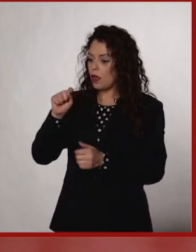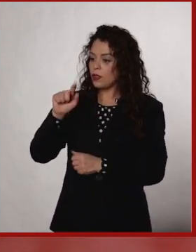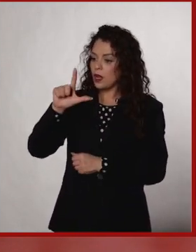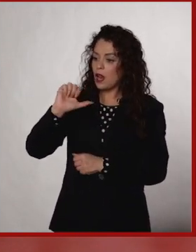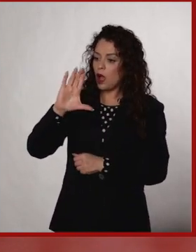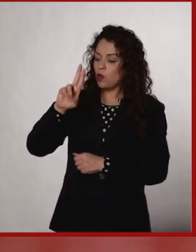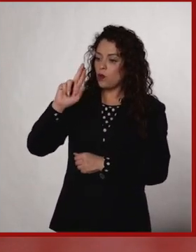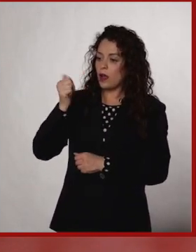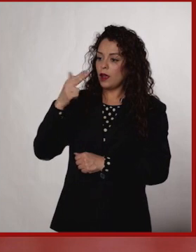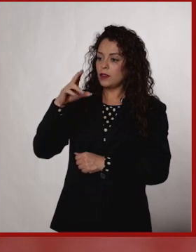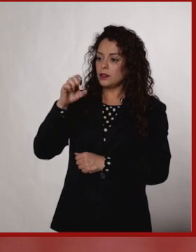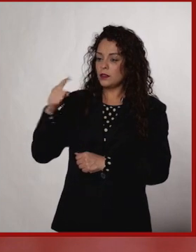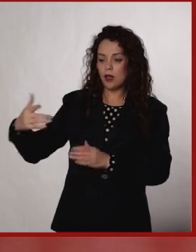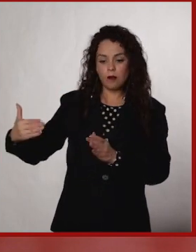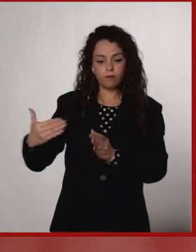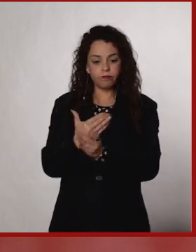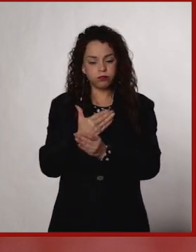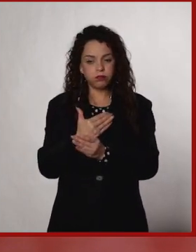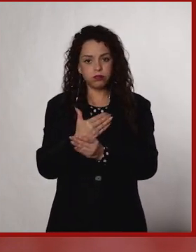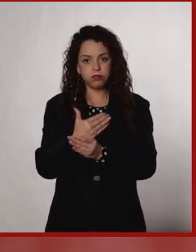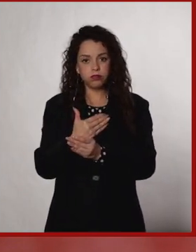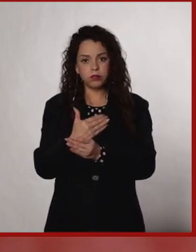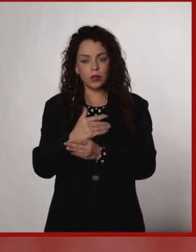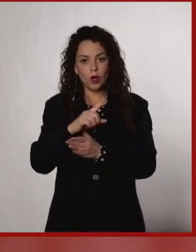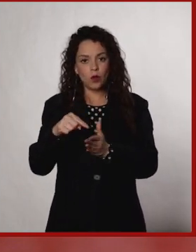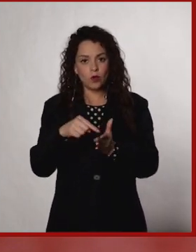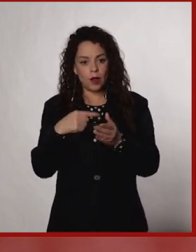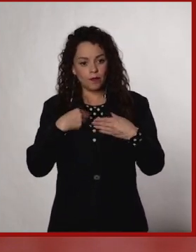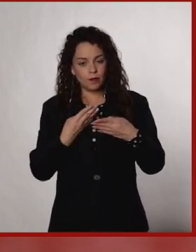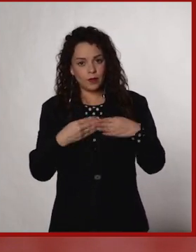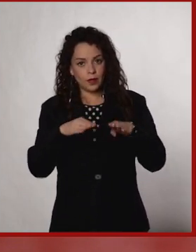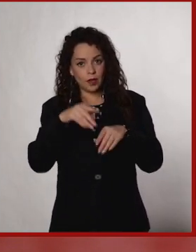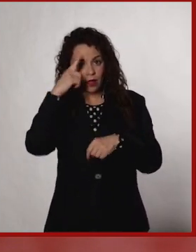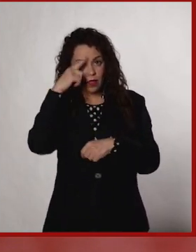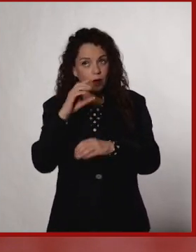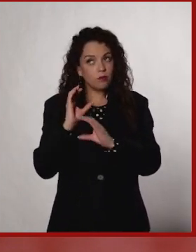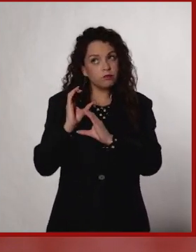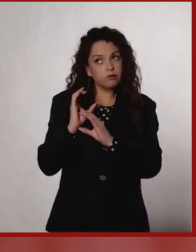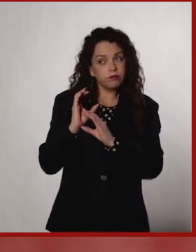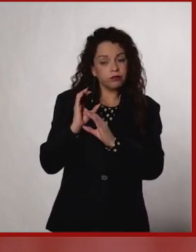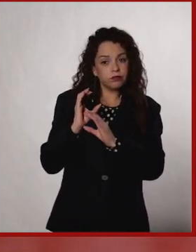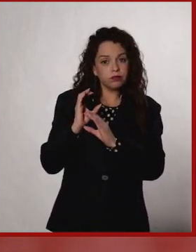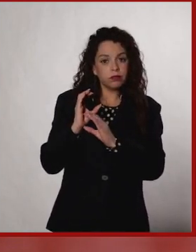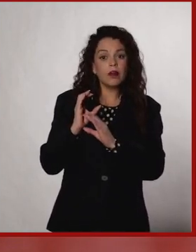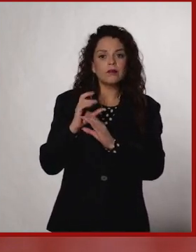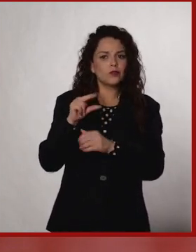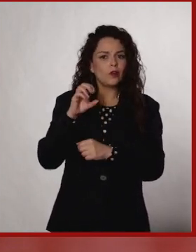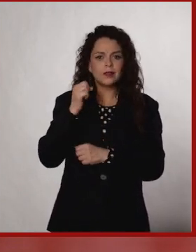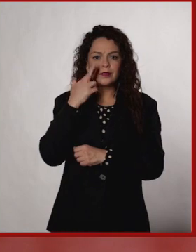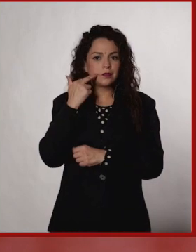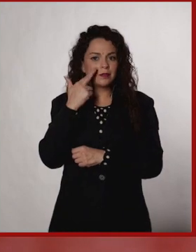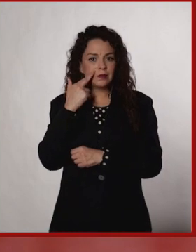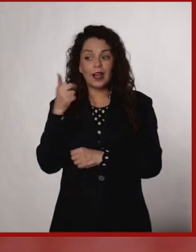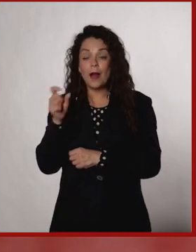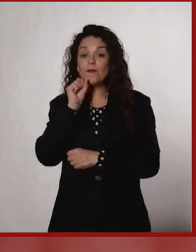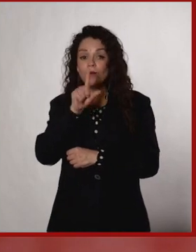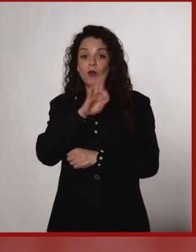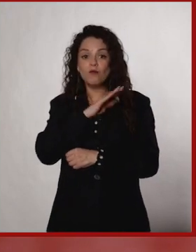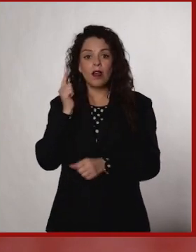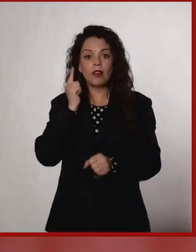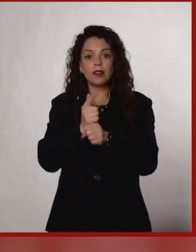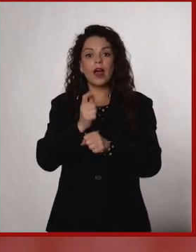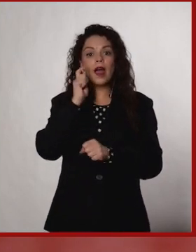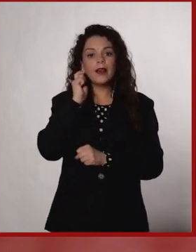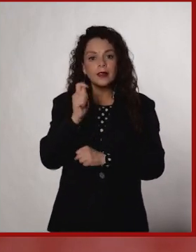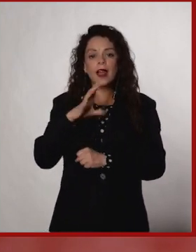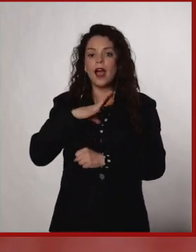con tlacuaches que se metió a la azotebuela para buscar un refugio, que no era una rata. También ustedes pueden descubrir el